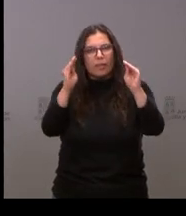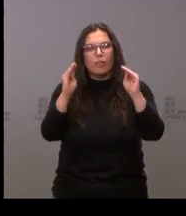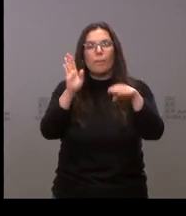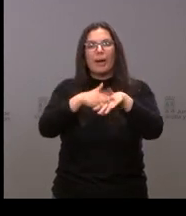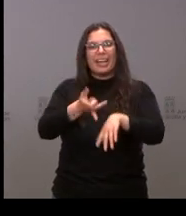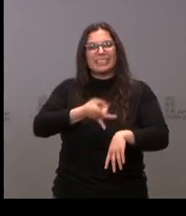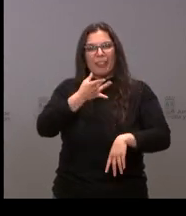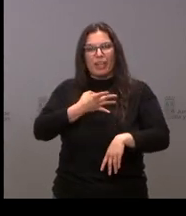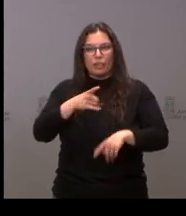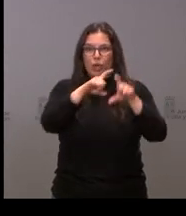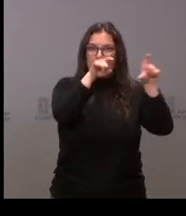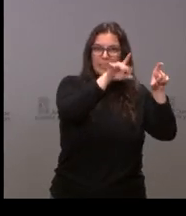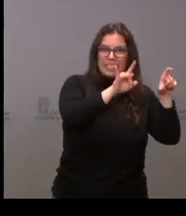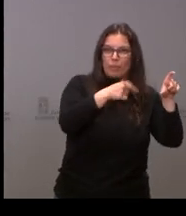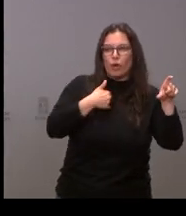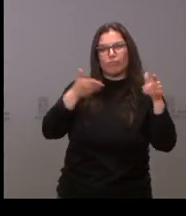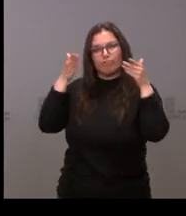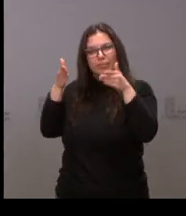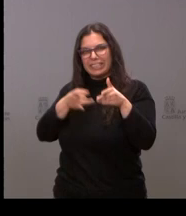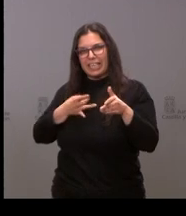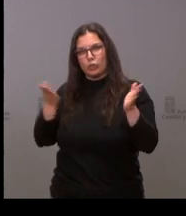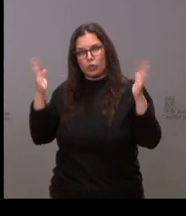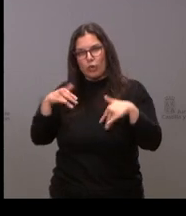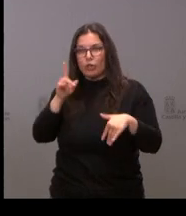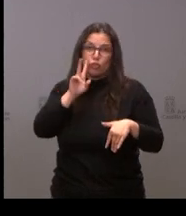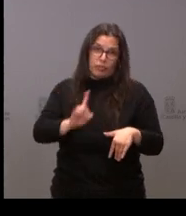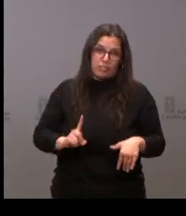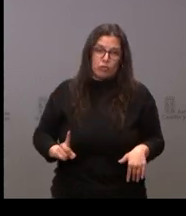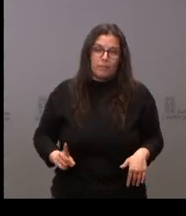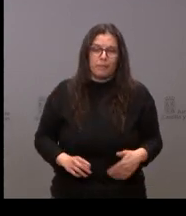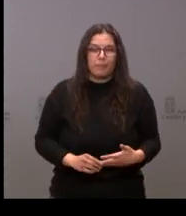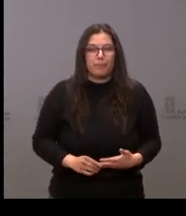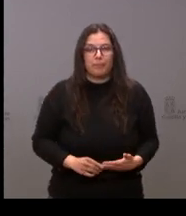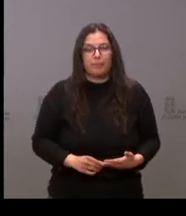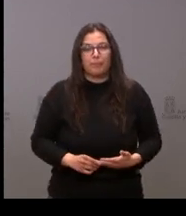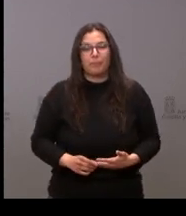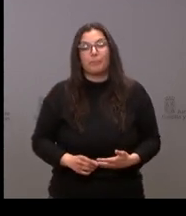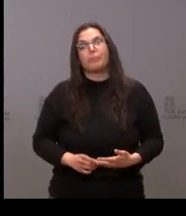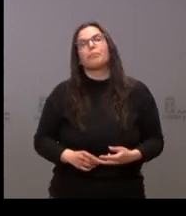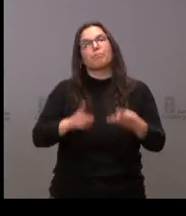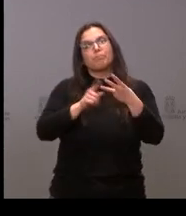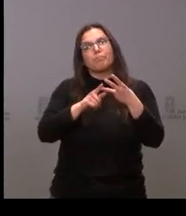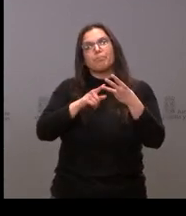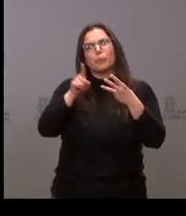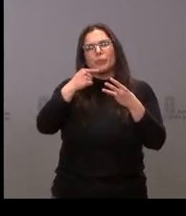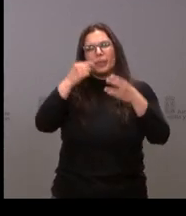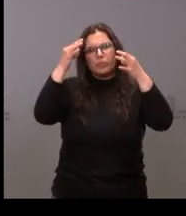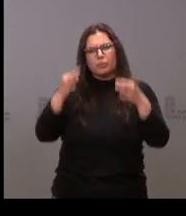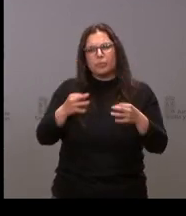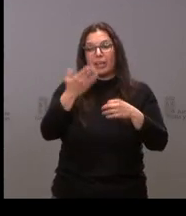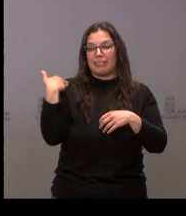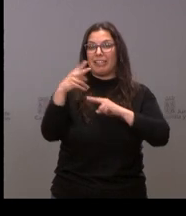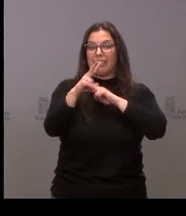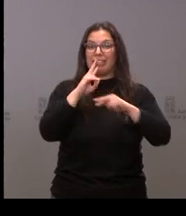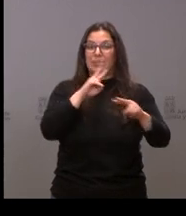sindicatos porque no he visto en el documento reflejado esto y por último literalmente ha dicho en su respuesta antes